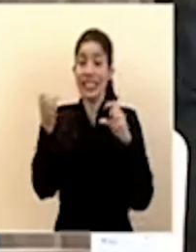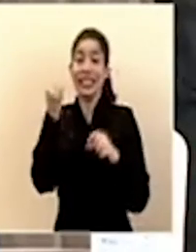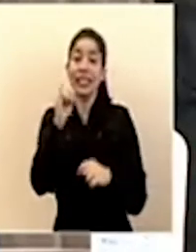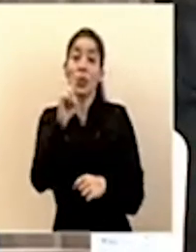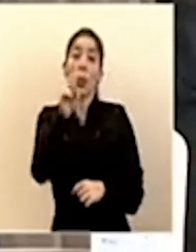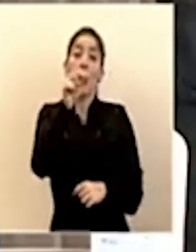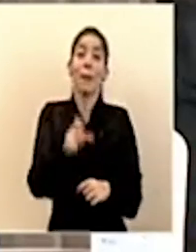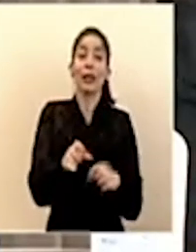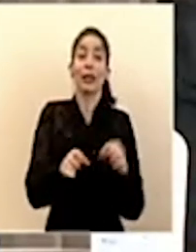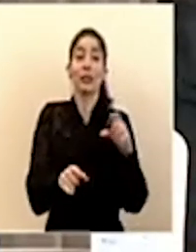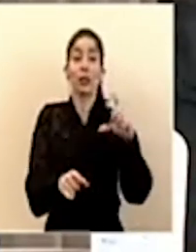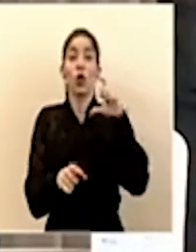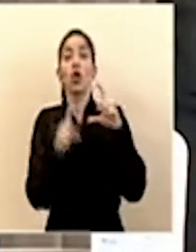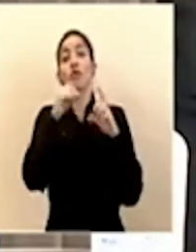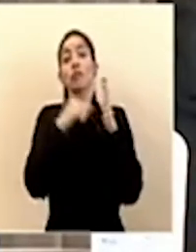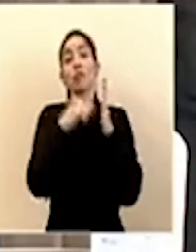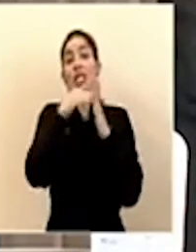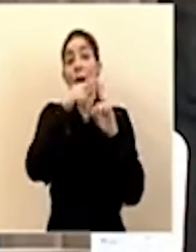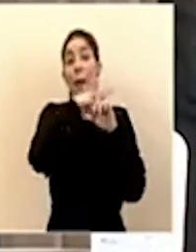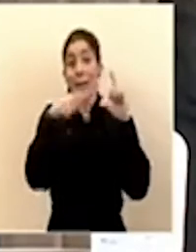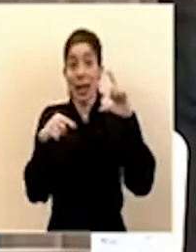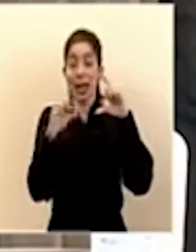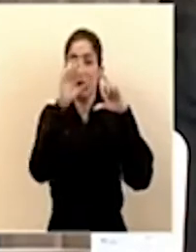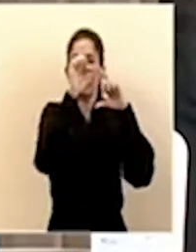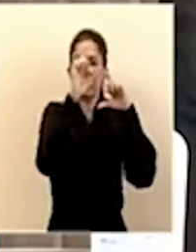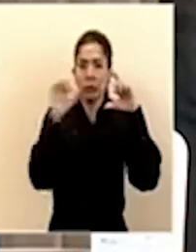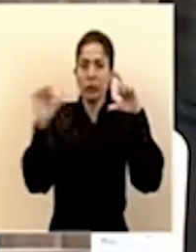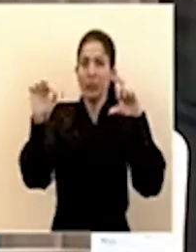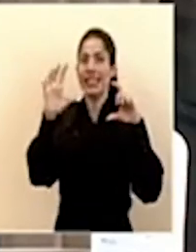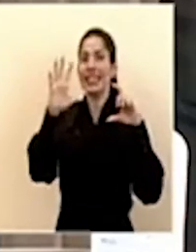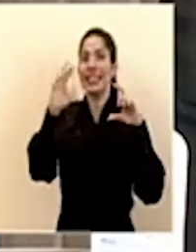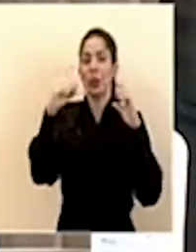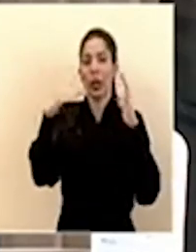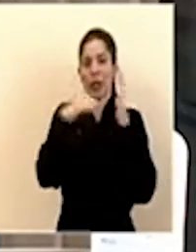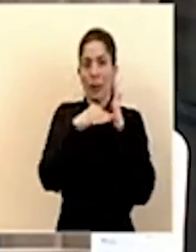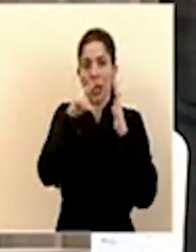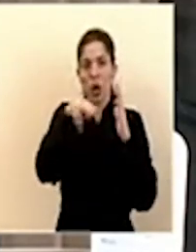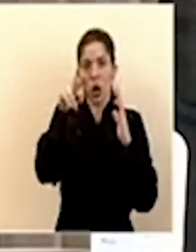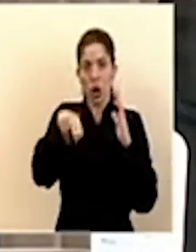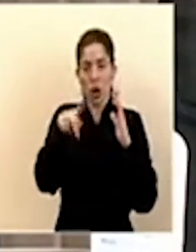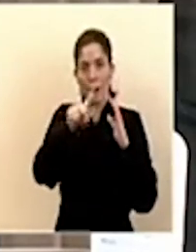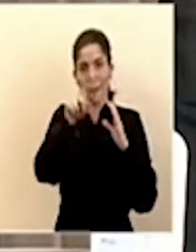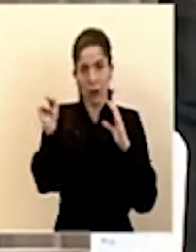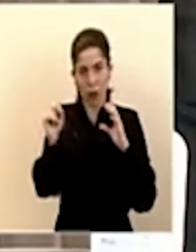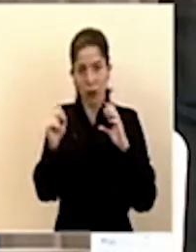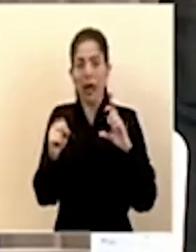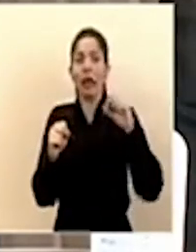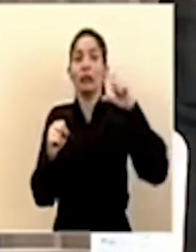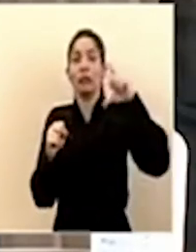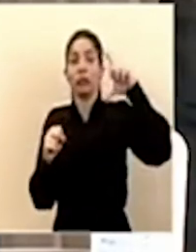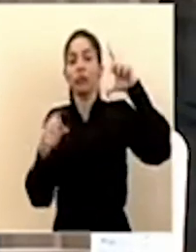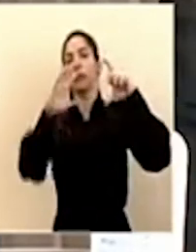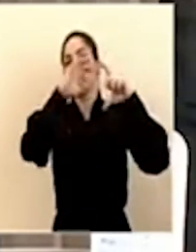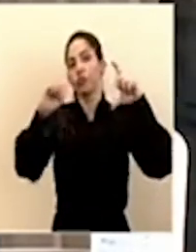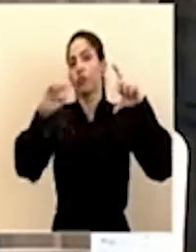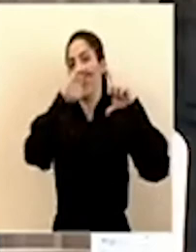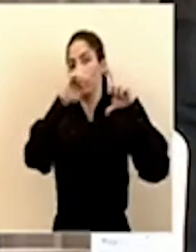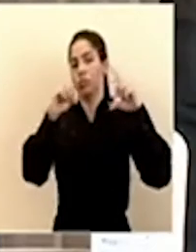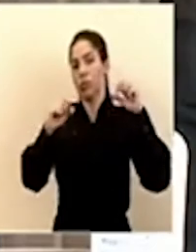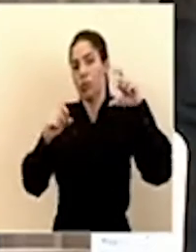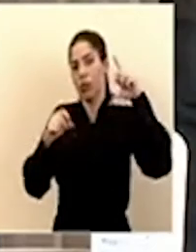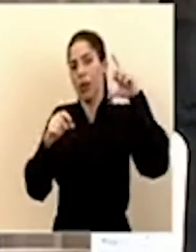gane un millón y medio estaría aportando 50 mil colones por mes y así sucesivamente es una